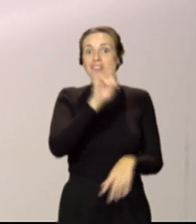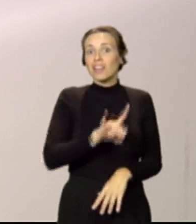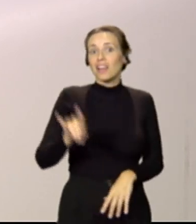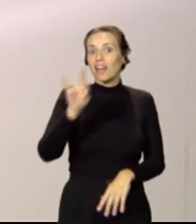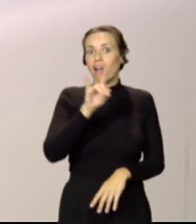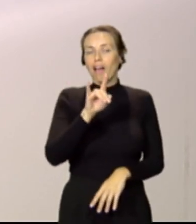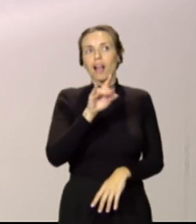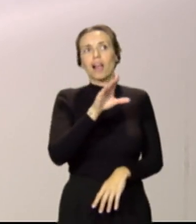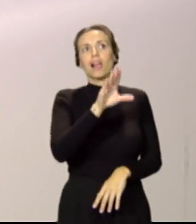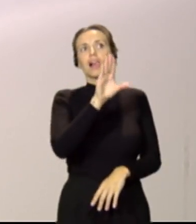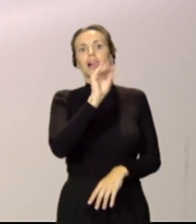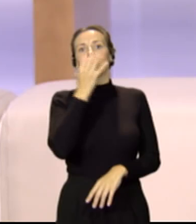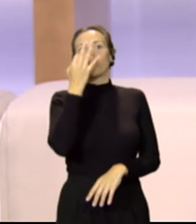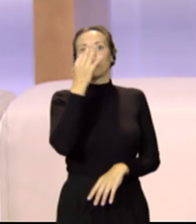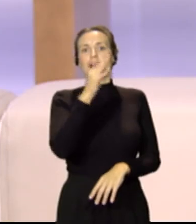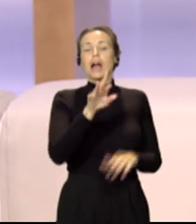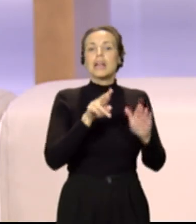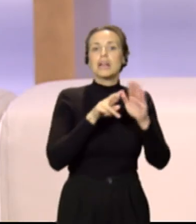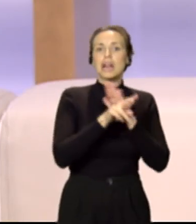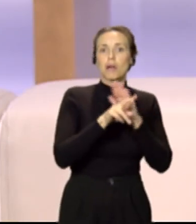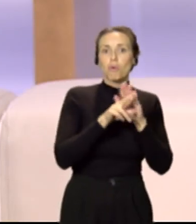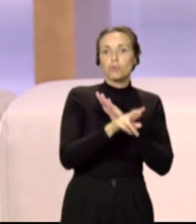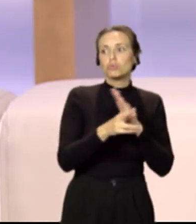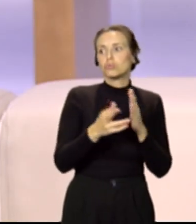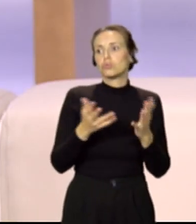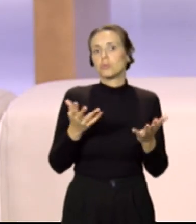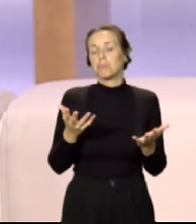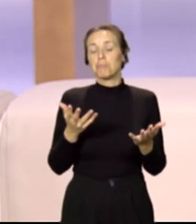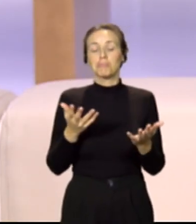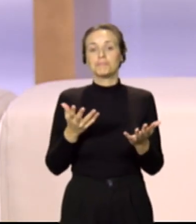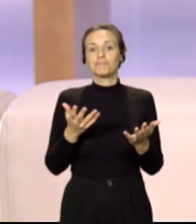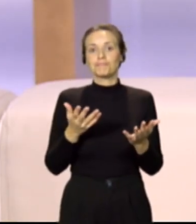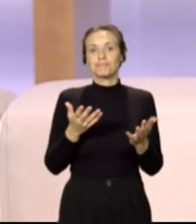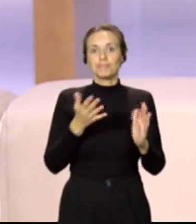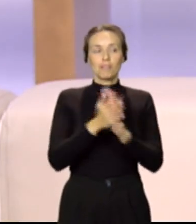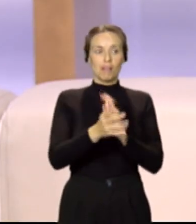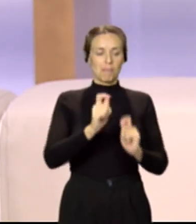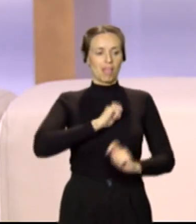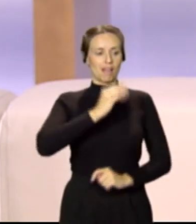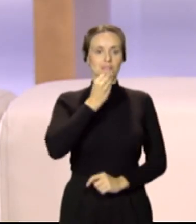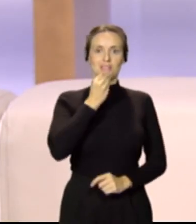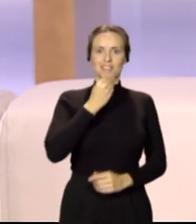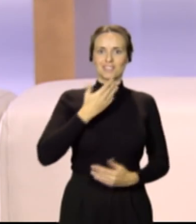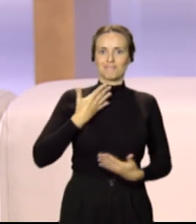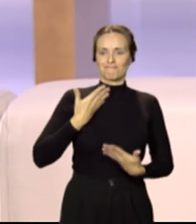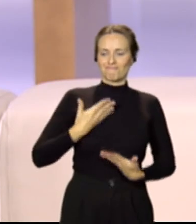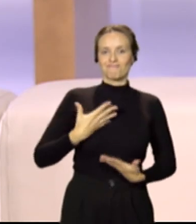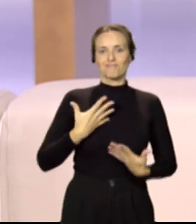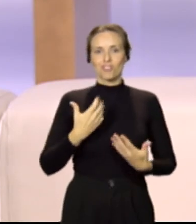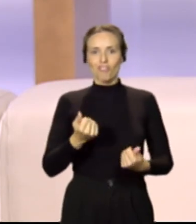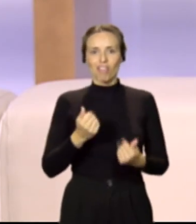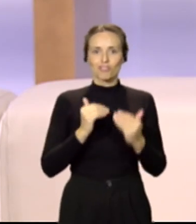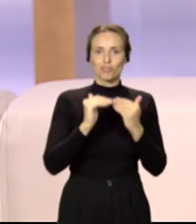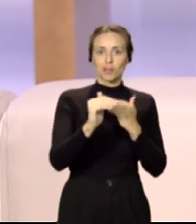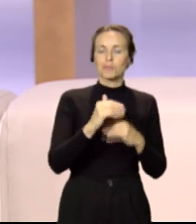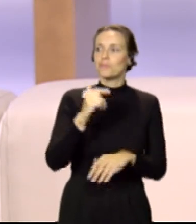de recursos que puedan facilitar el alimentarse de manera saludable y sostenible. Decíamos al comienzo que